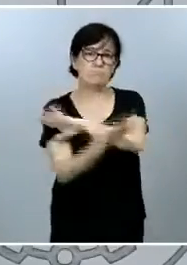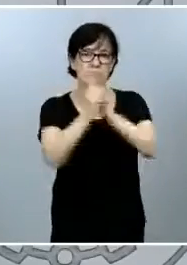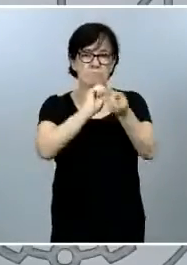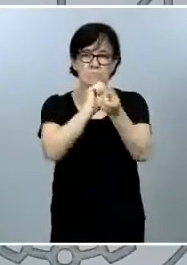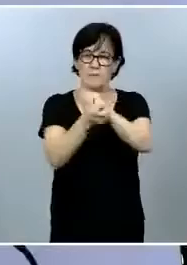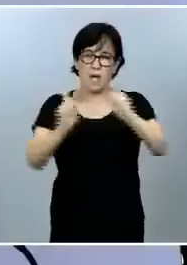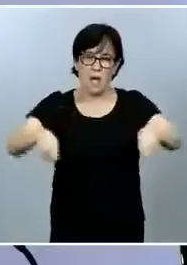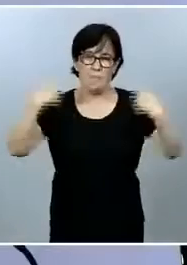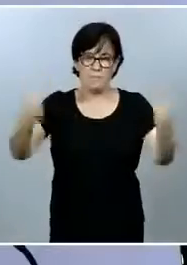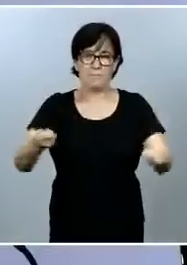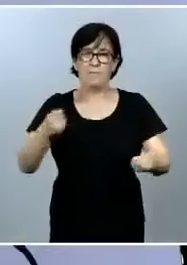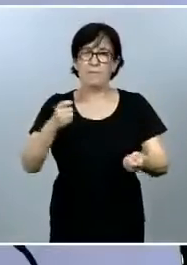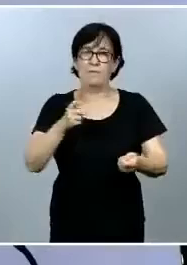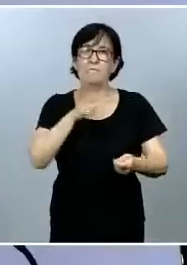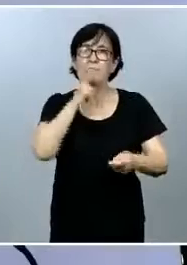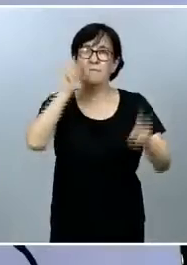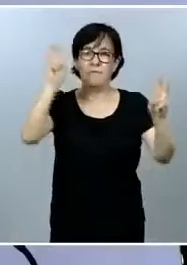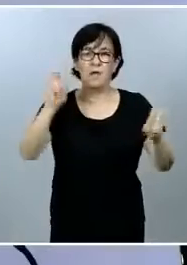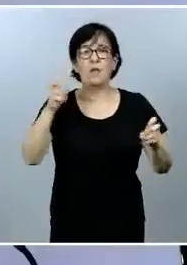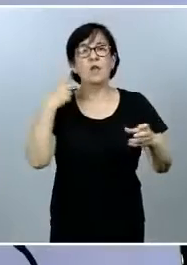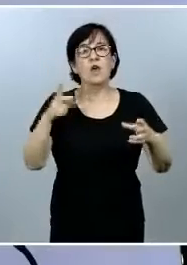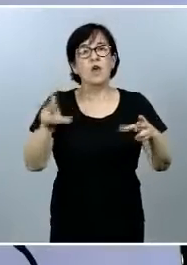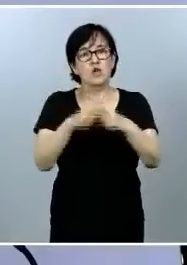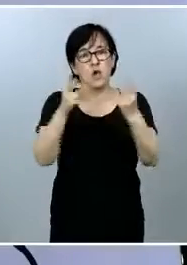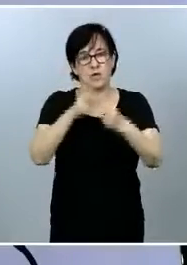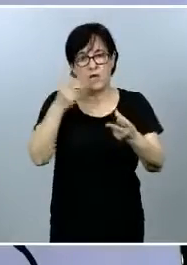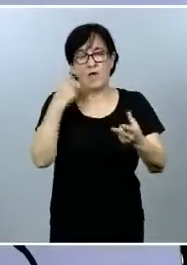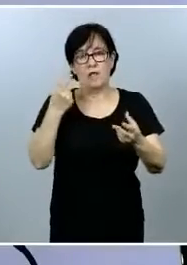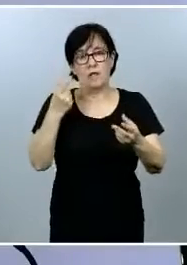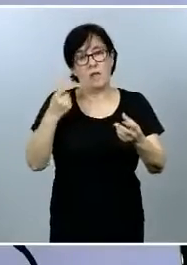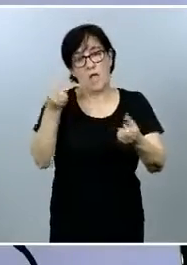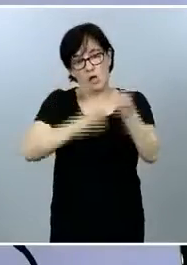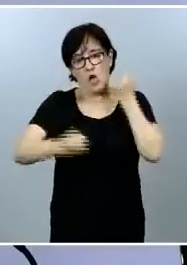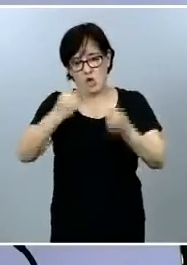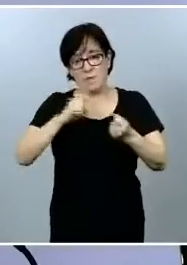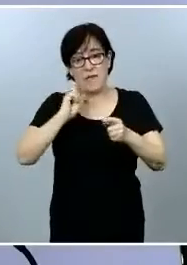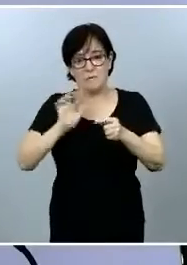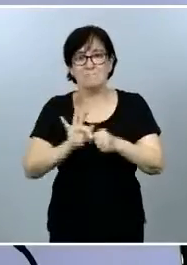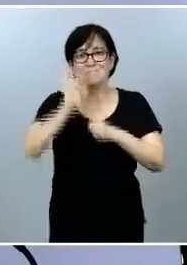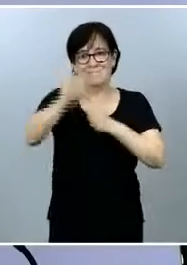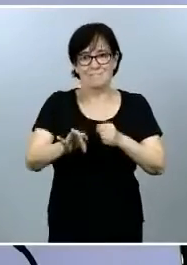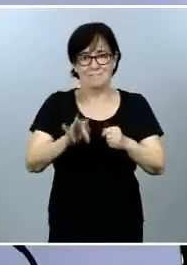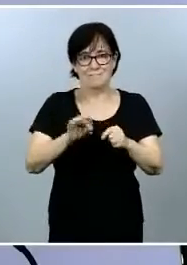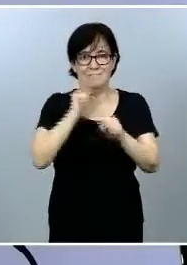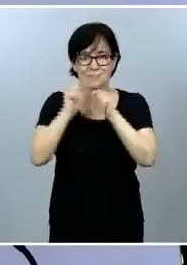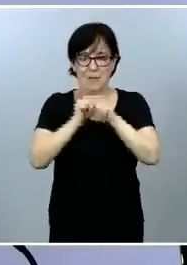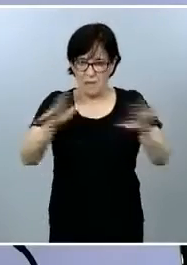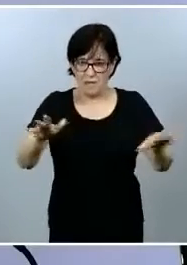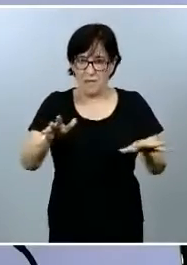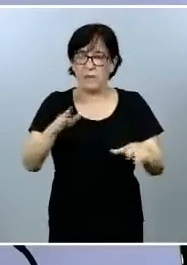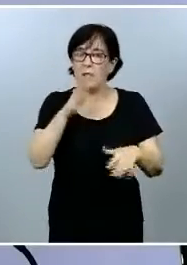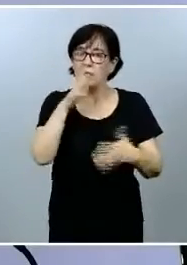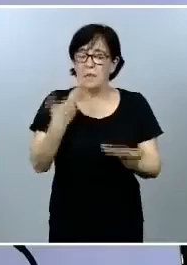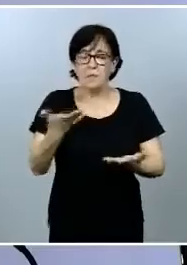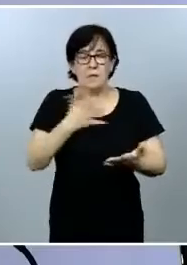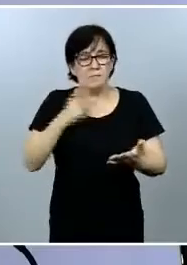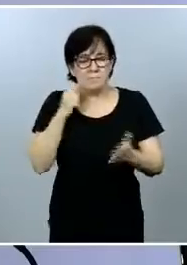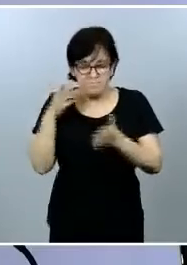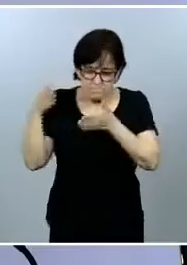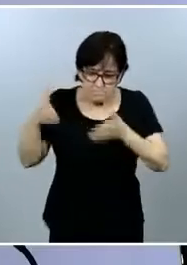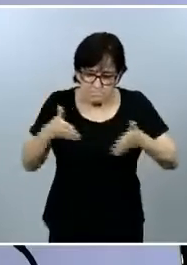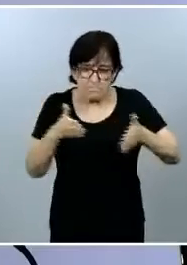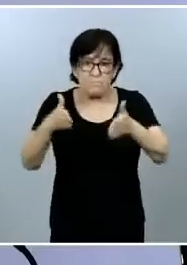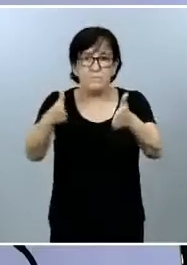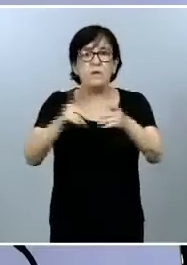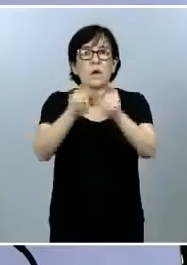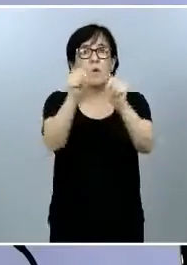la reconstrucción social y económica que seguirá a esta pandemia. Por tanto, de lo que se trata es de reorientar nuestro modelo de